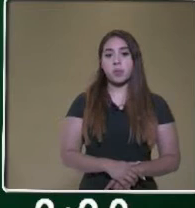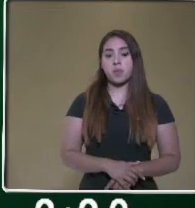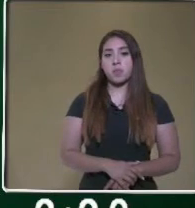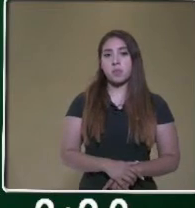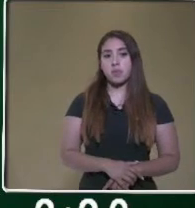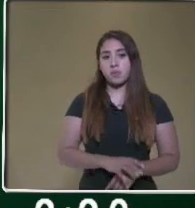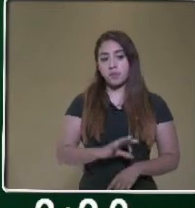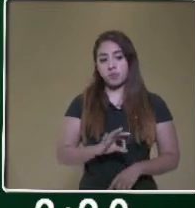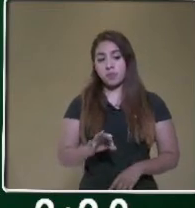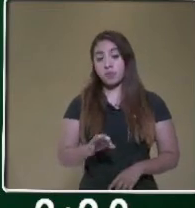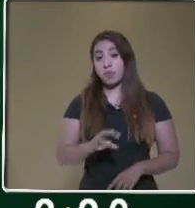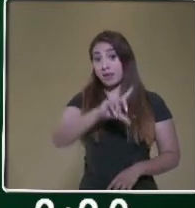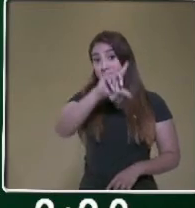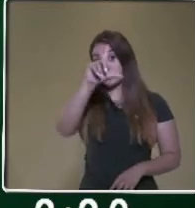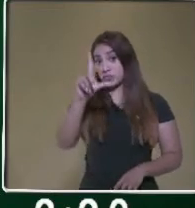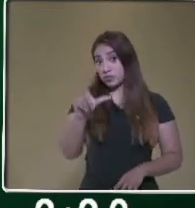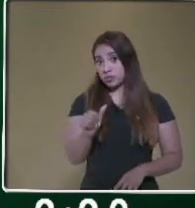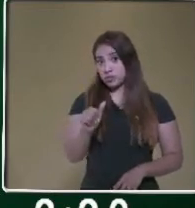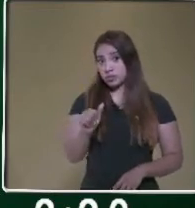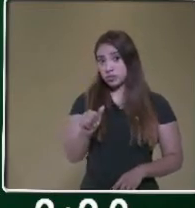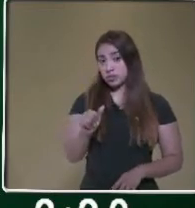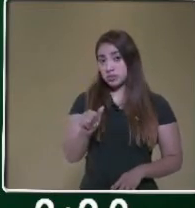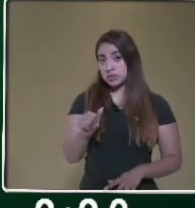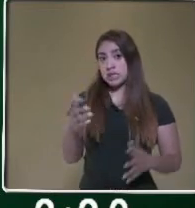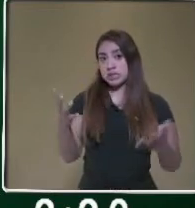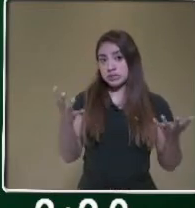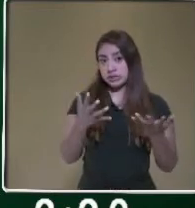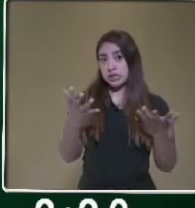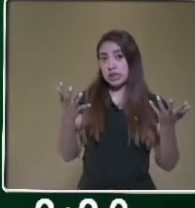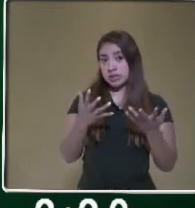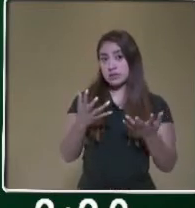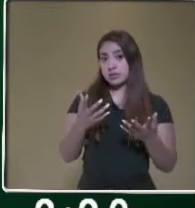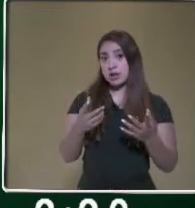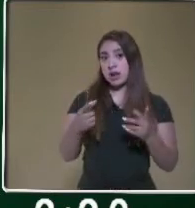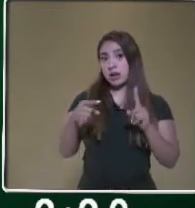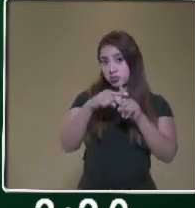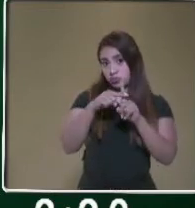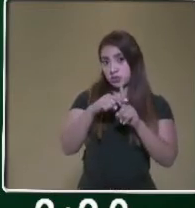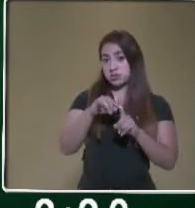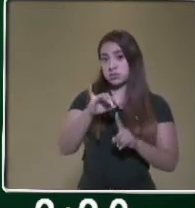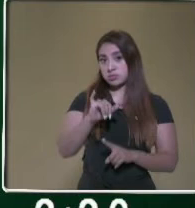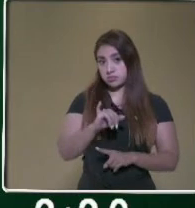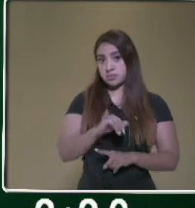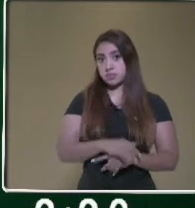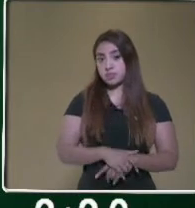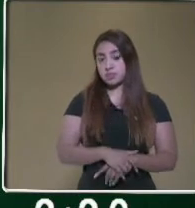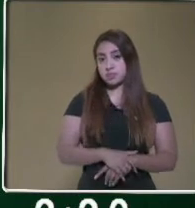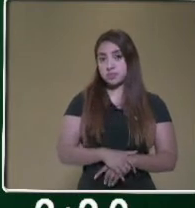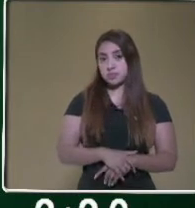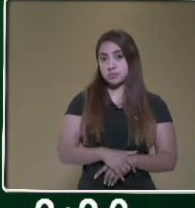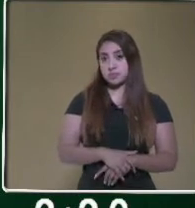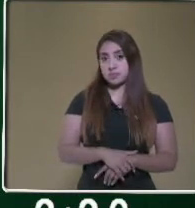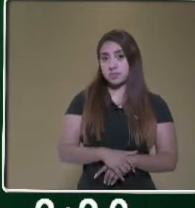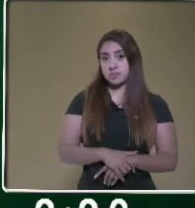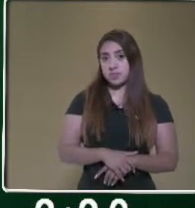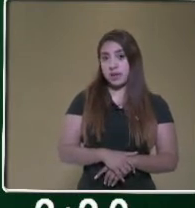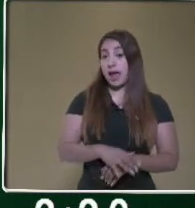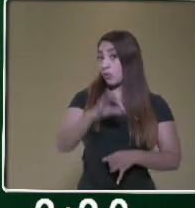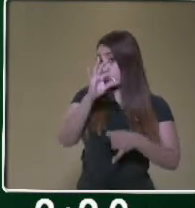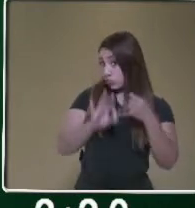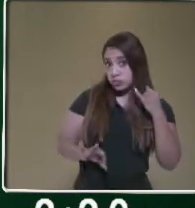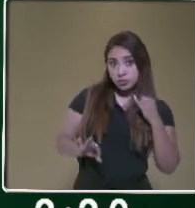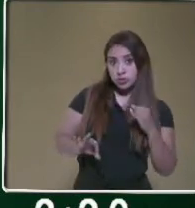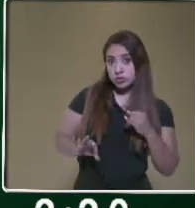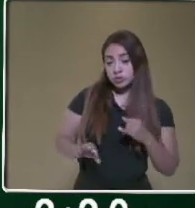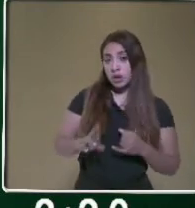confundas. Después de eso, entonces ya fue que realizamos las sumas. ¿Ok? Entonces, al final, nuestro